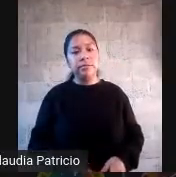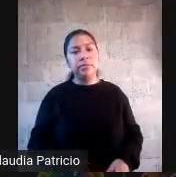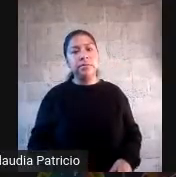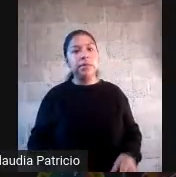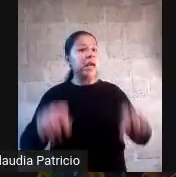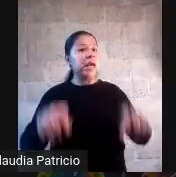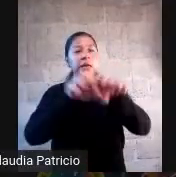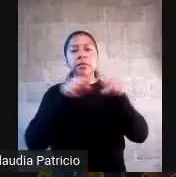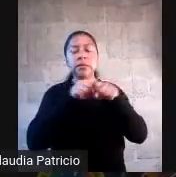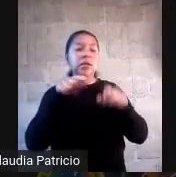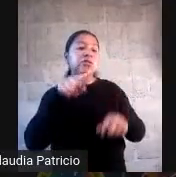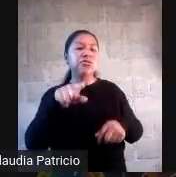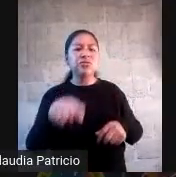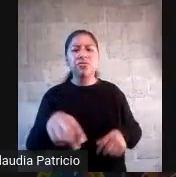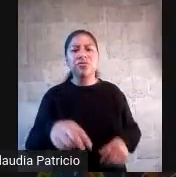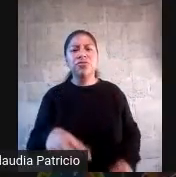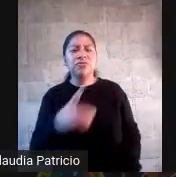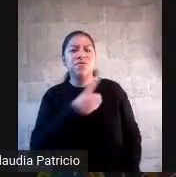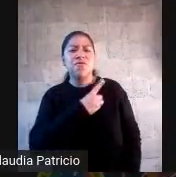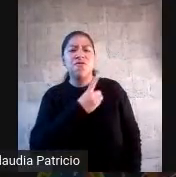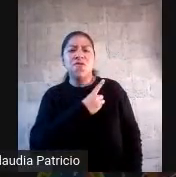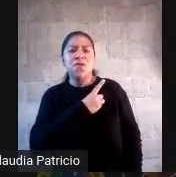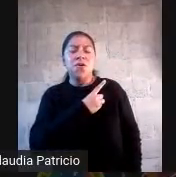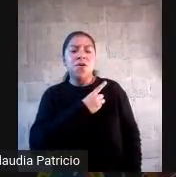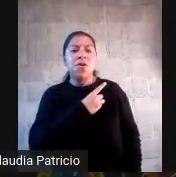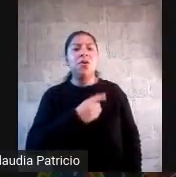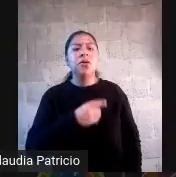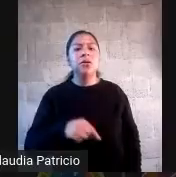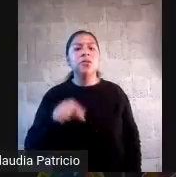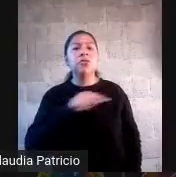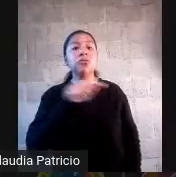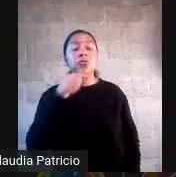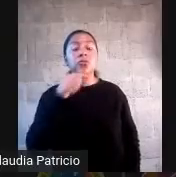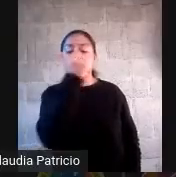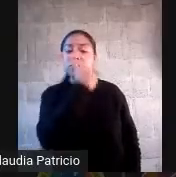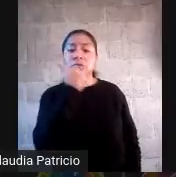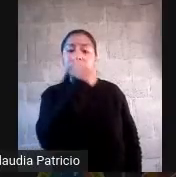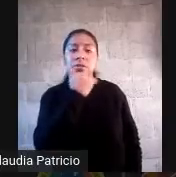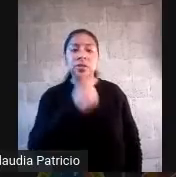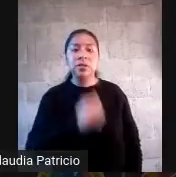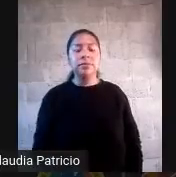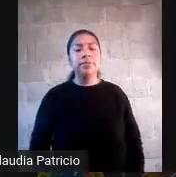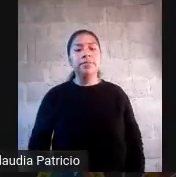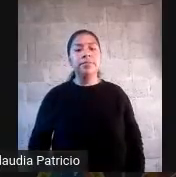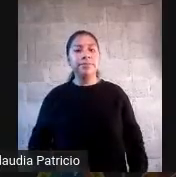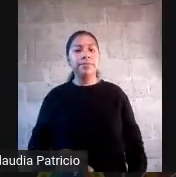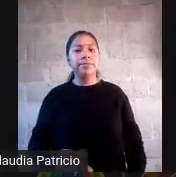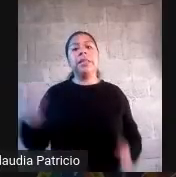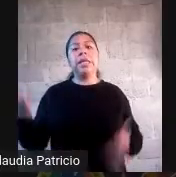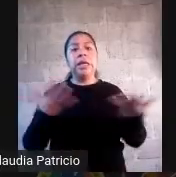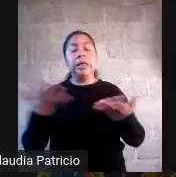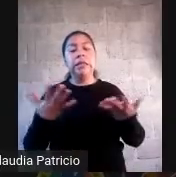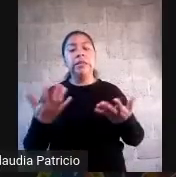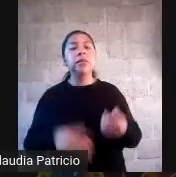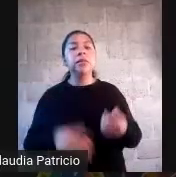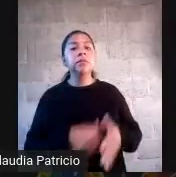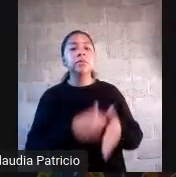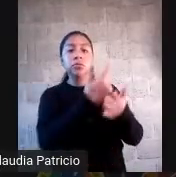solito con tus alumnos y alumnas, en cortito, a ver, hagamos un examen pequeñito, pero bien hechicito.